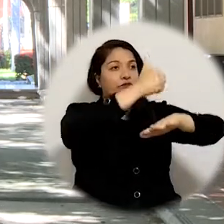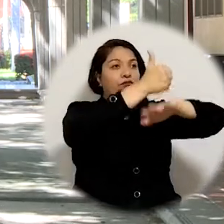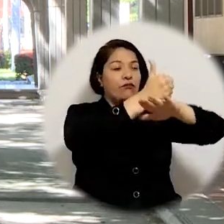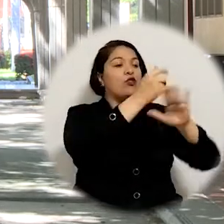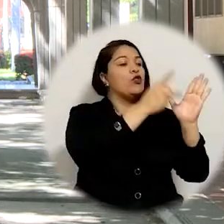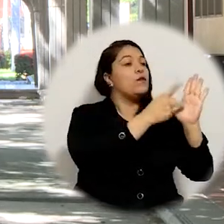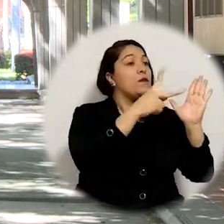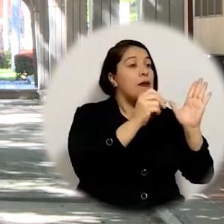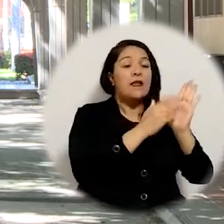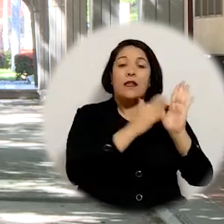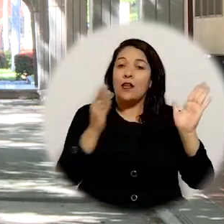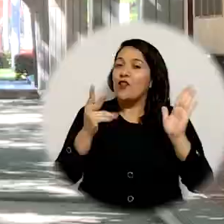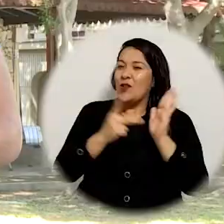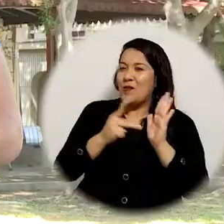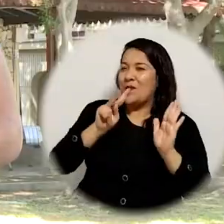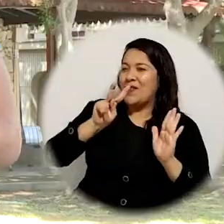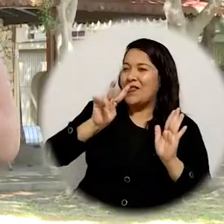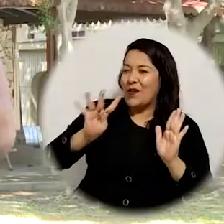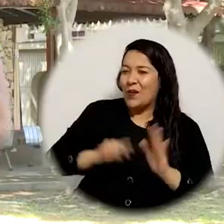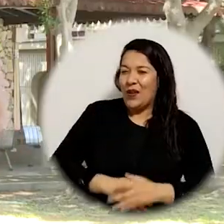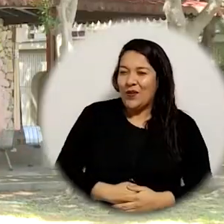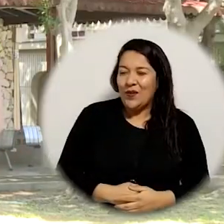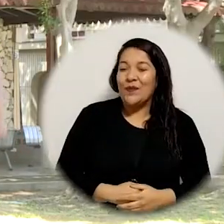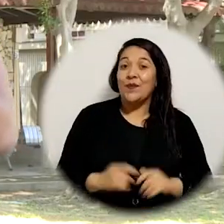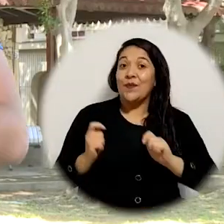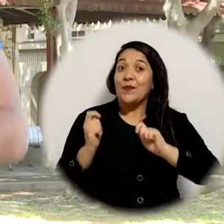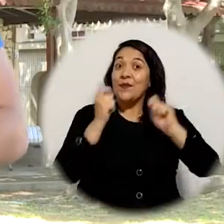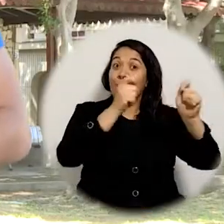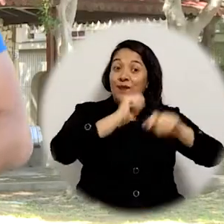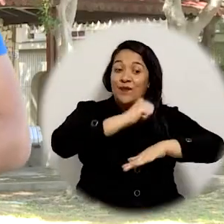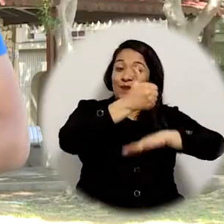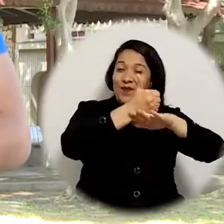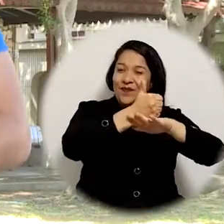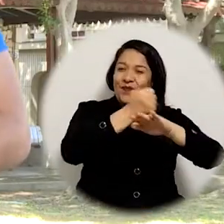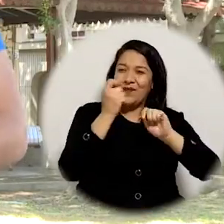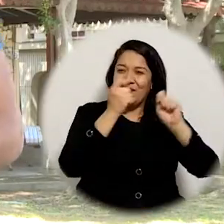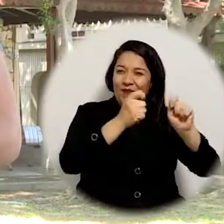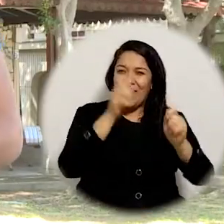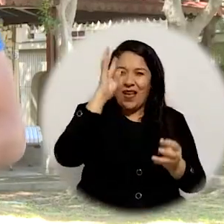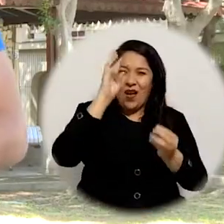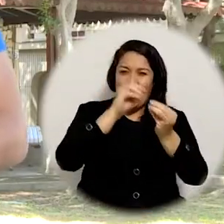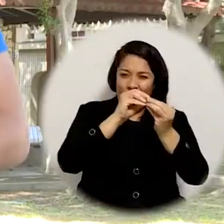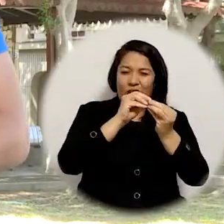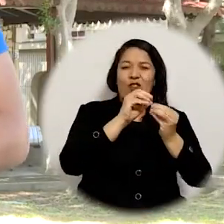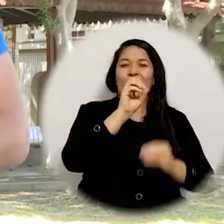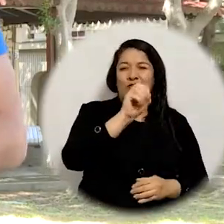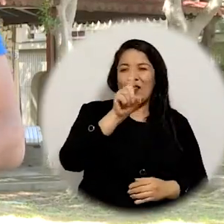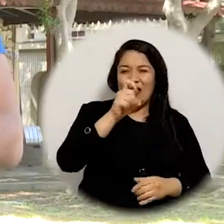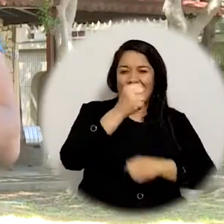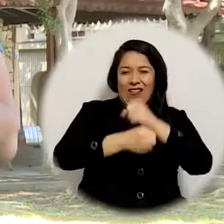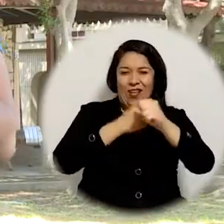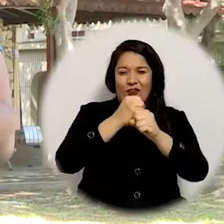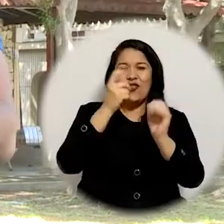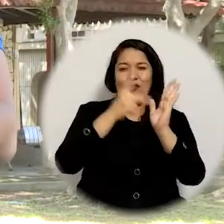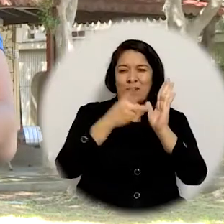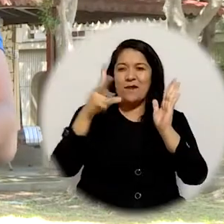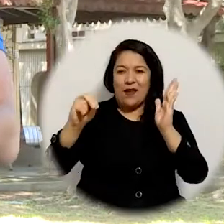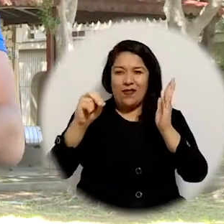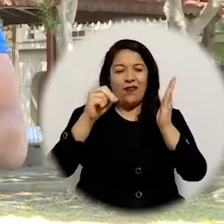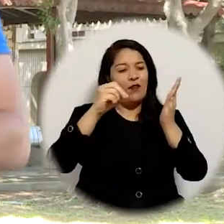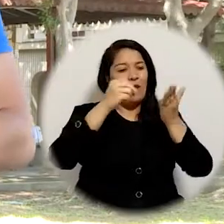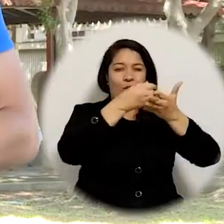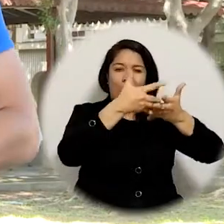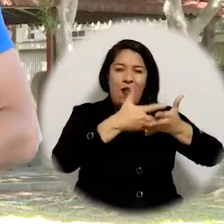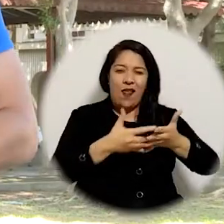periodo 2020-2024 Con el nombramiento del doctor Pablo Vera Salazar a través del acuerdo superior 06 de 2020